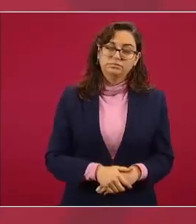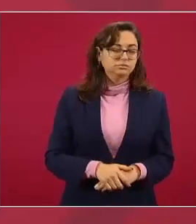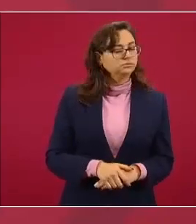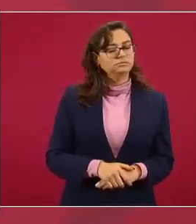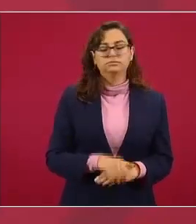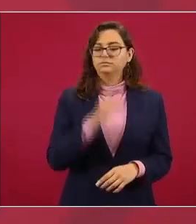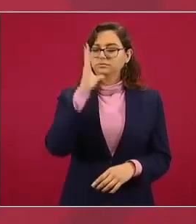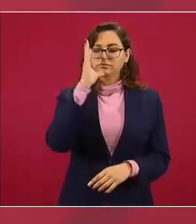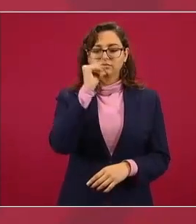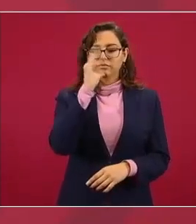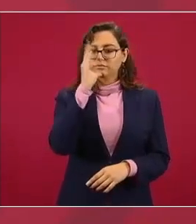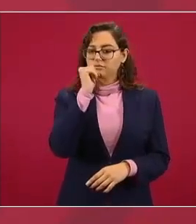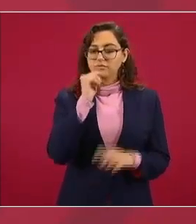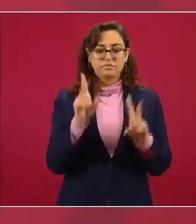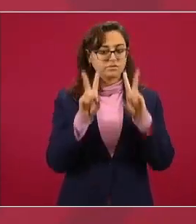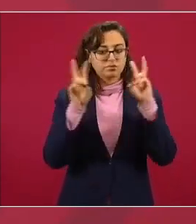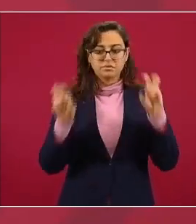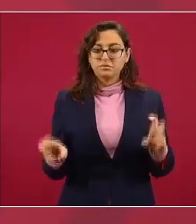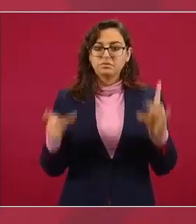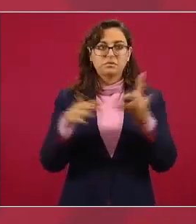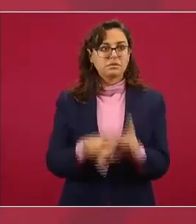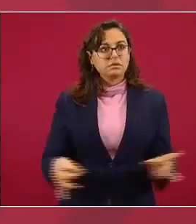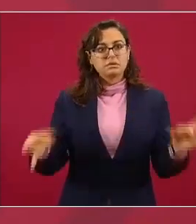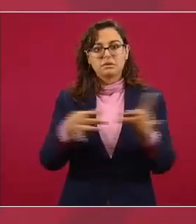hablando del tema porque